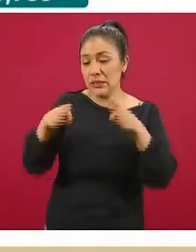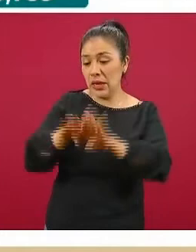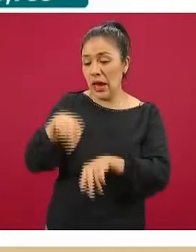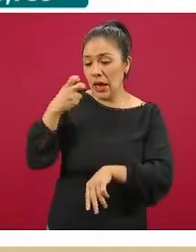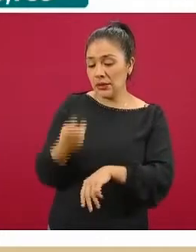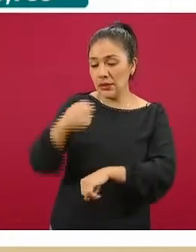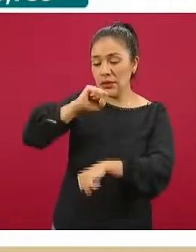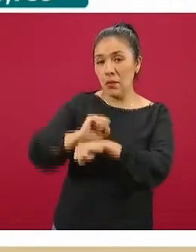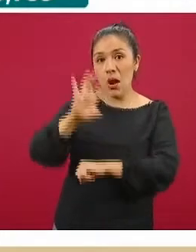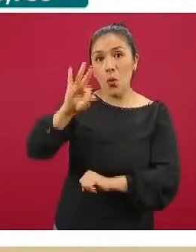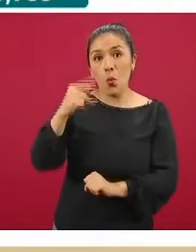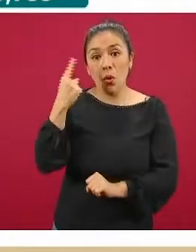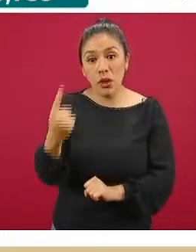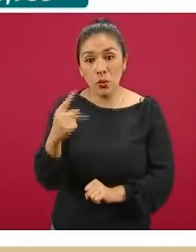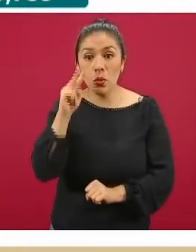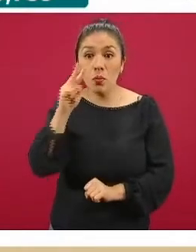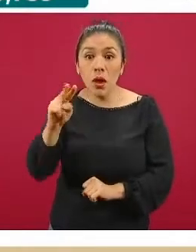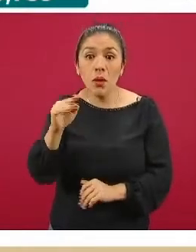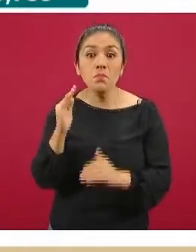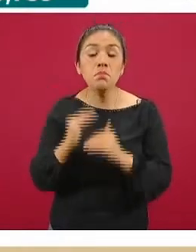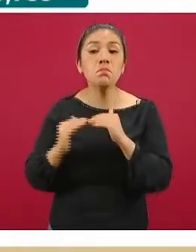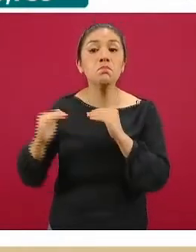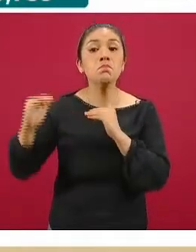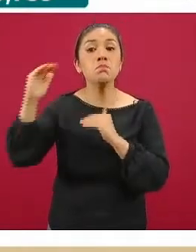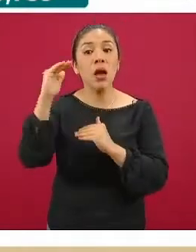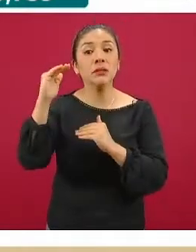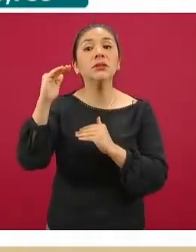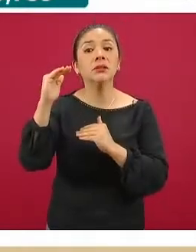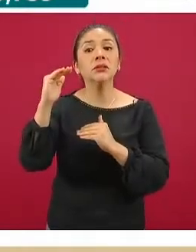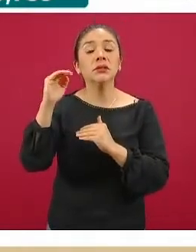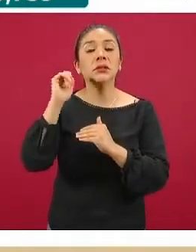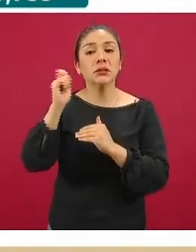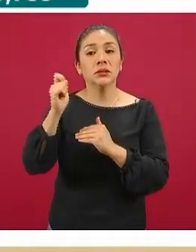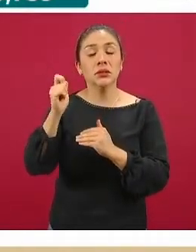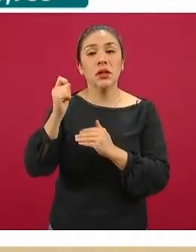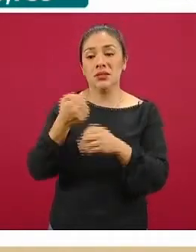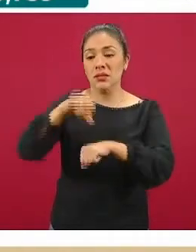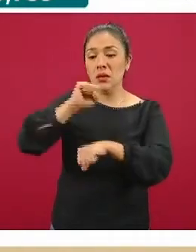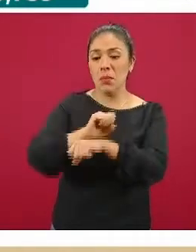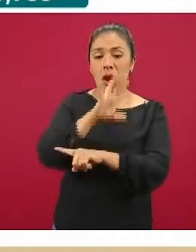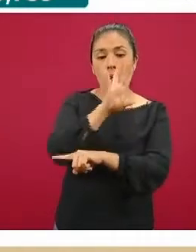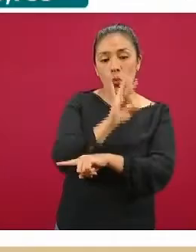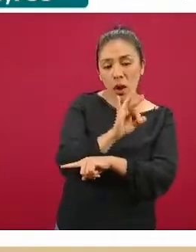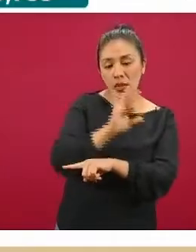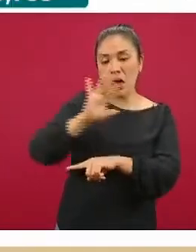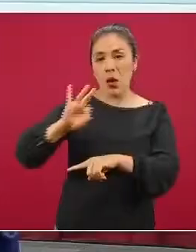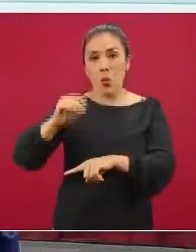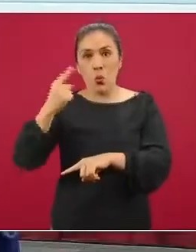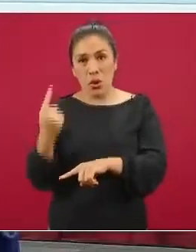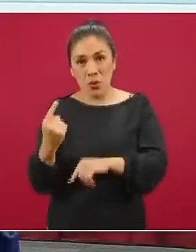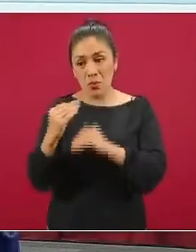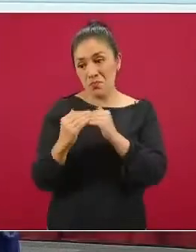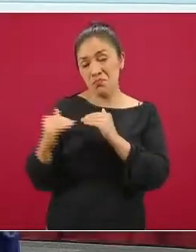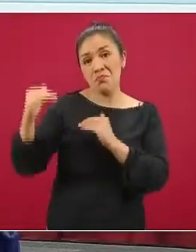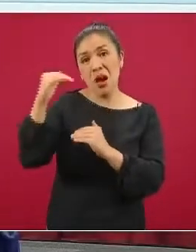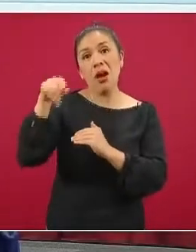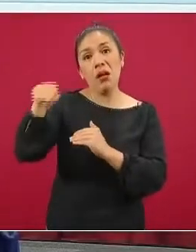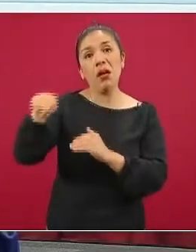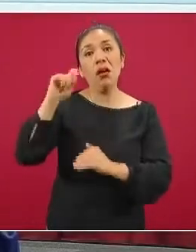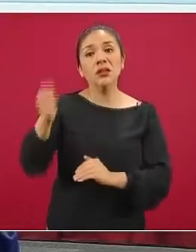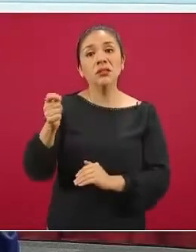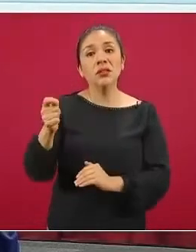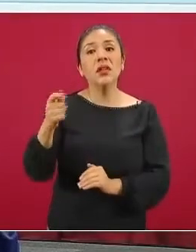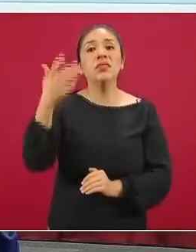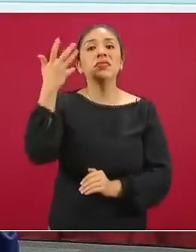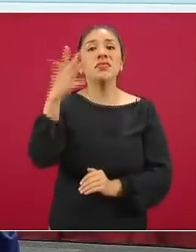cuarenta y uno, el incremento, la diferencia del incremento que hubo entre la cuarenta y la cuarenta y uno llegó a